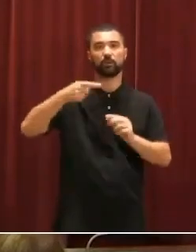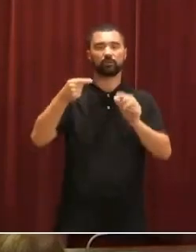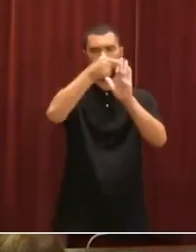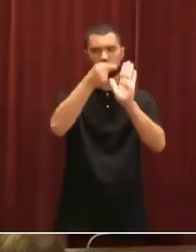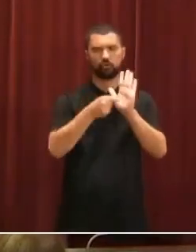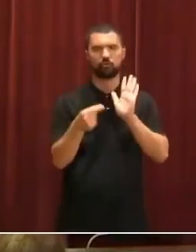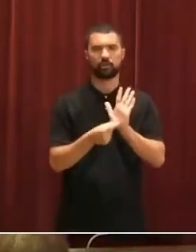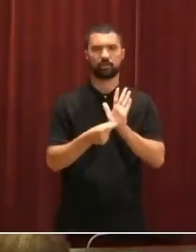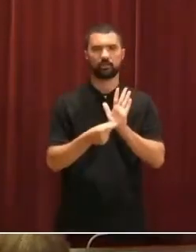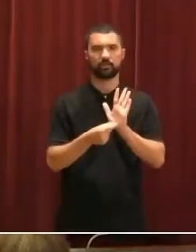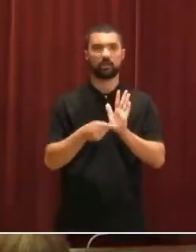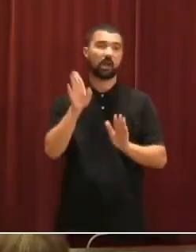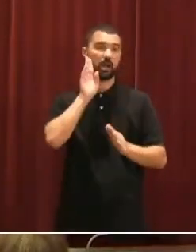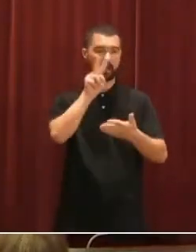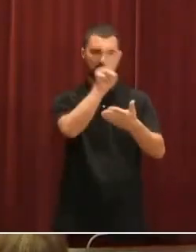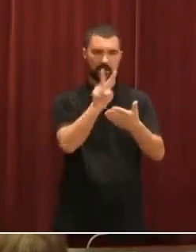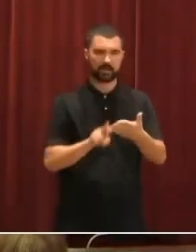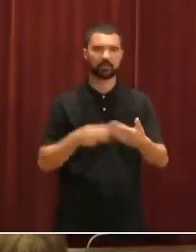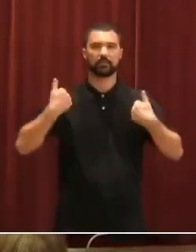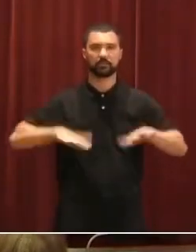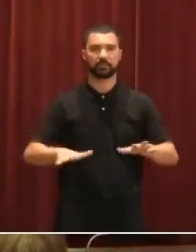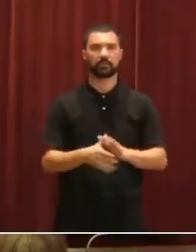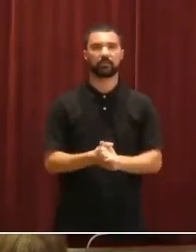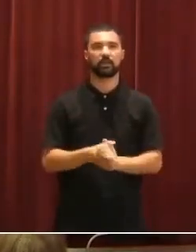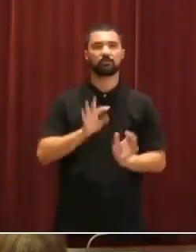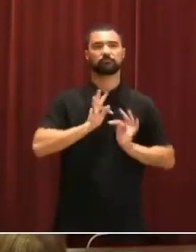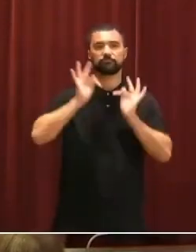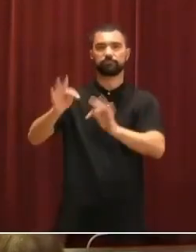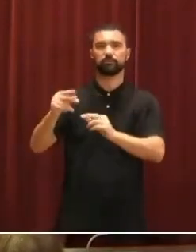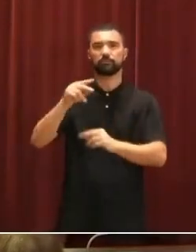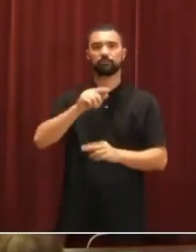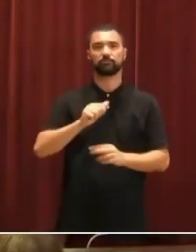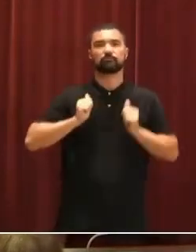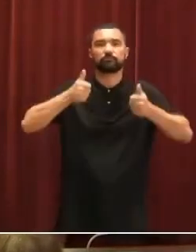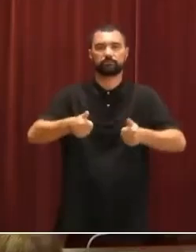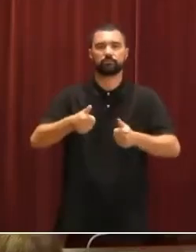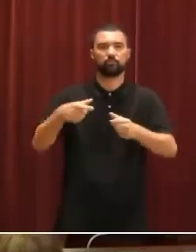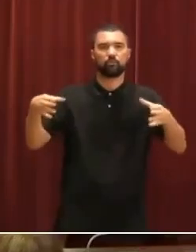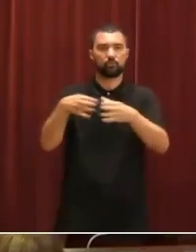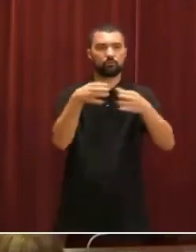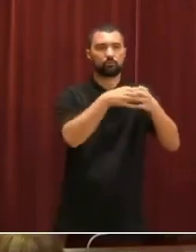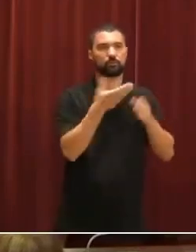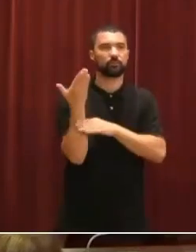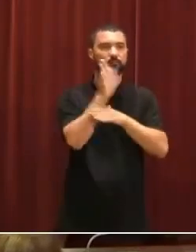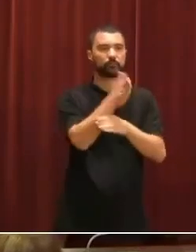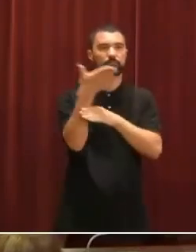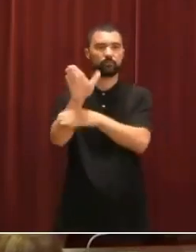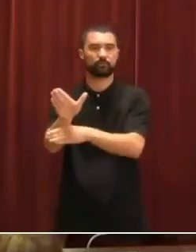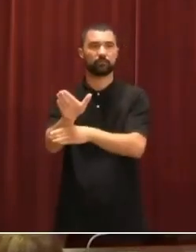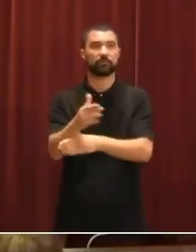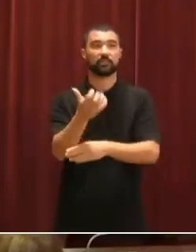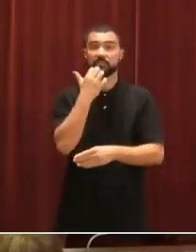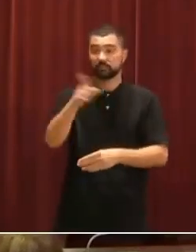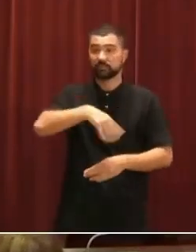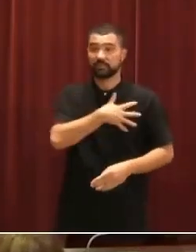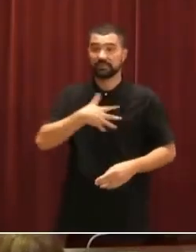del día, que ya hemos leído antes. Tienen la palabra, en primer lugar, los grupos proponentes, si es que